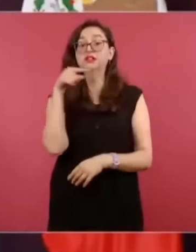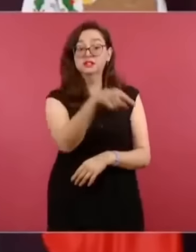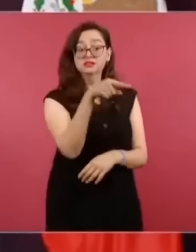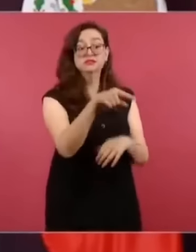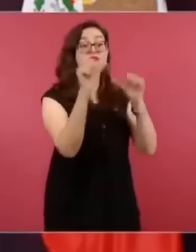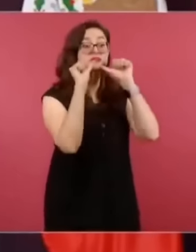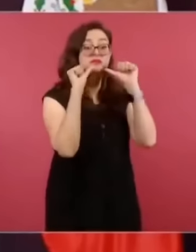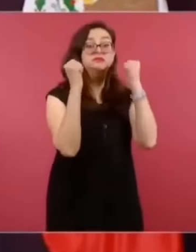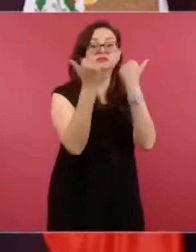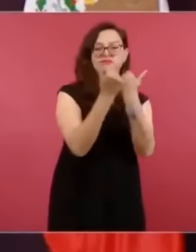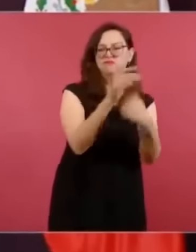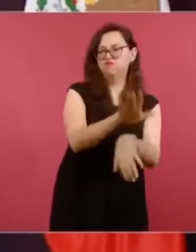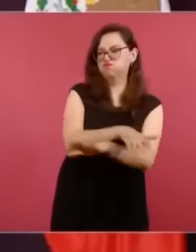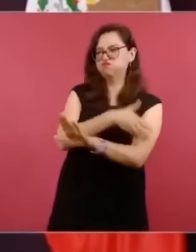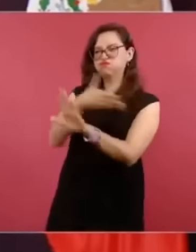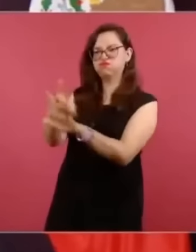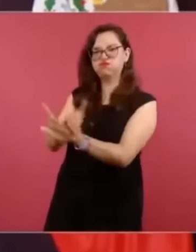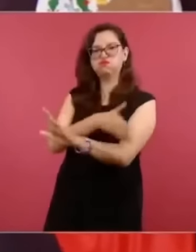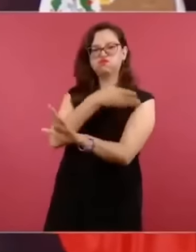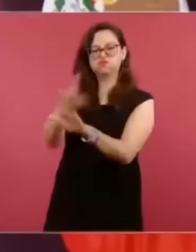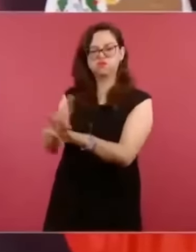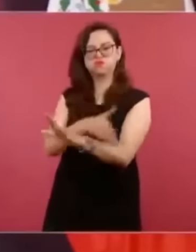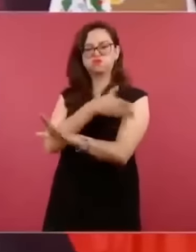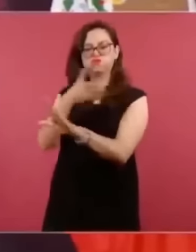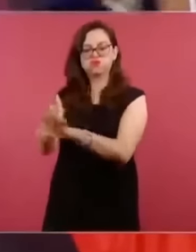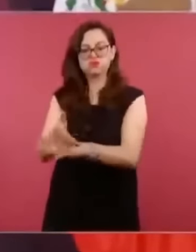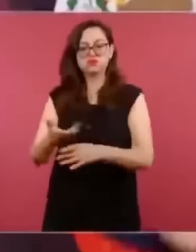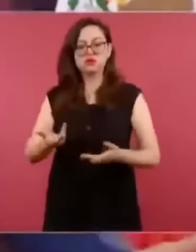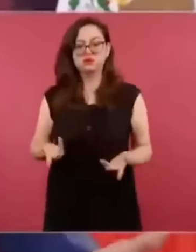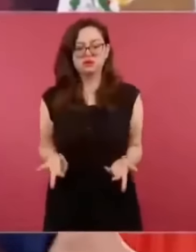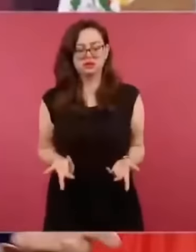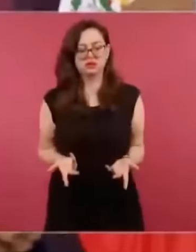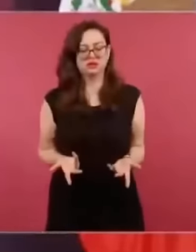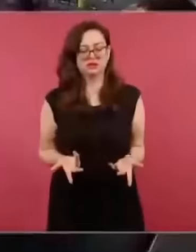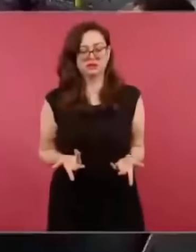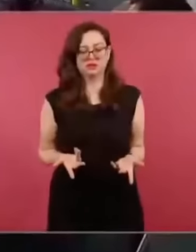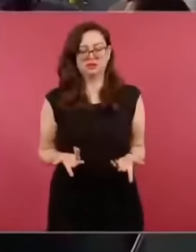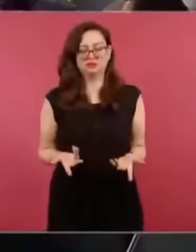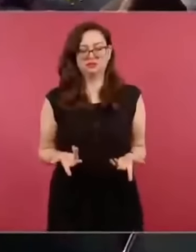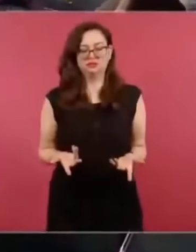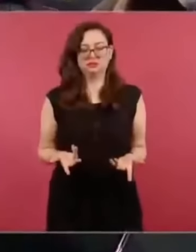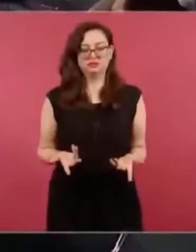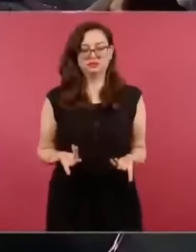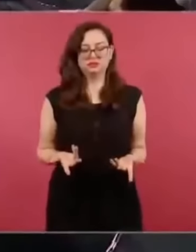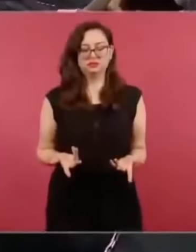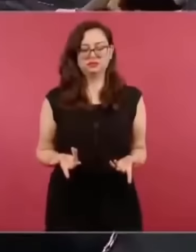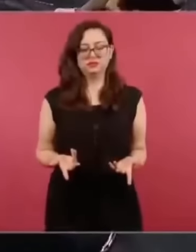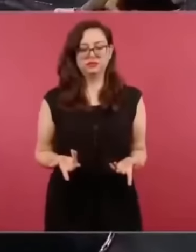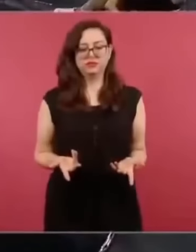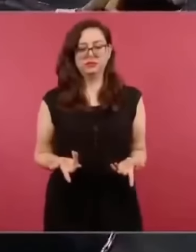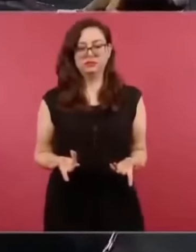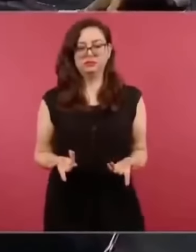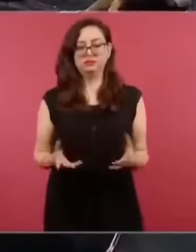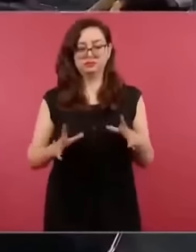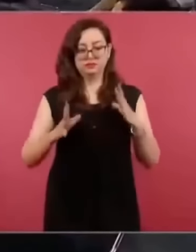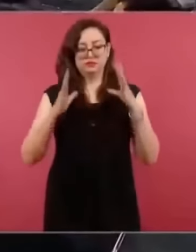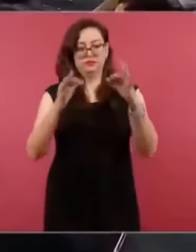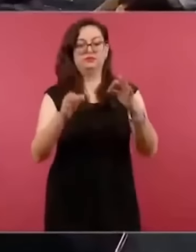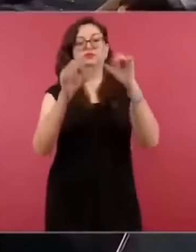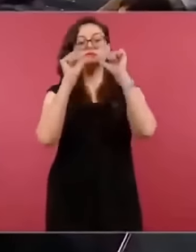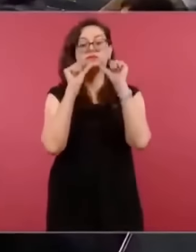Este señor Claudio X. González fue el que creó esta organización y